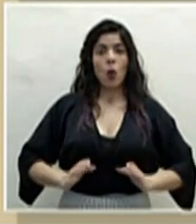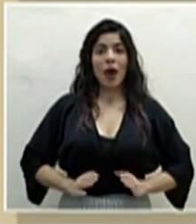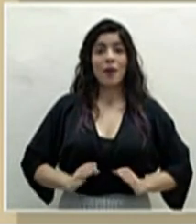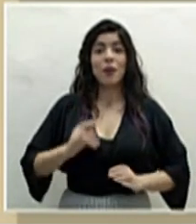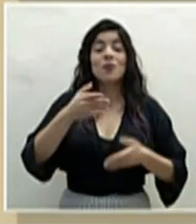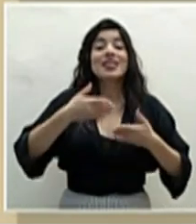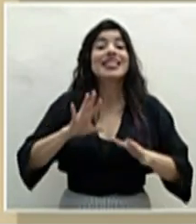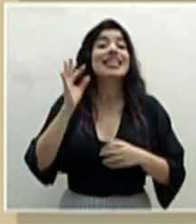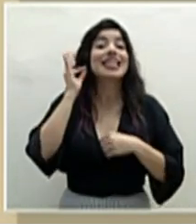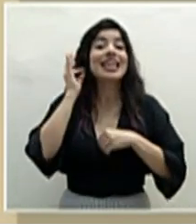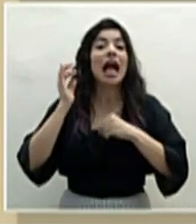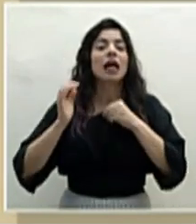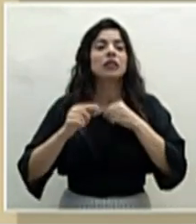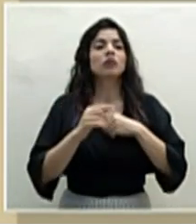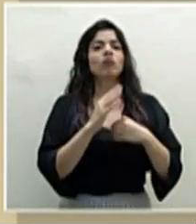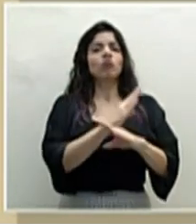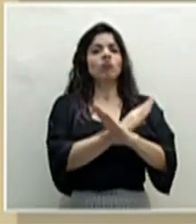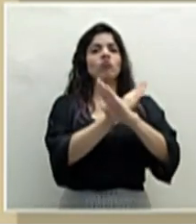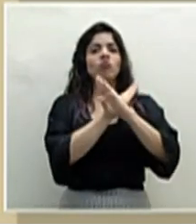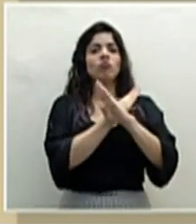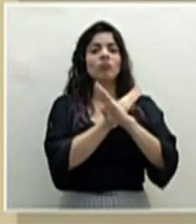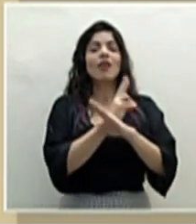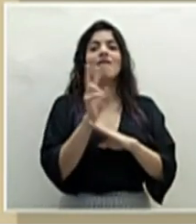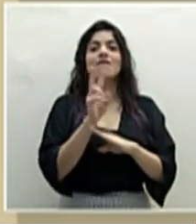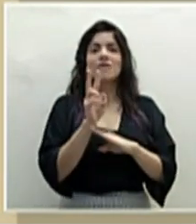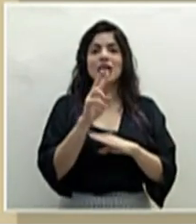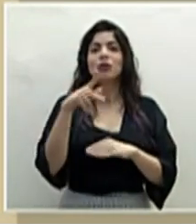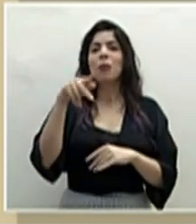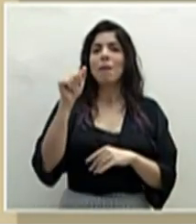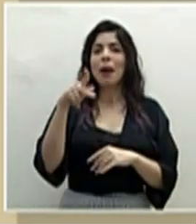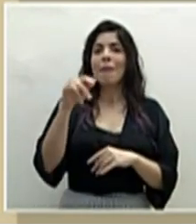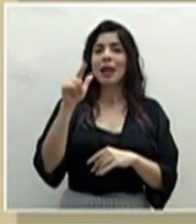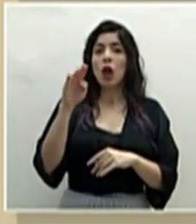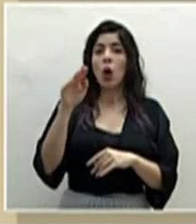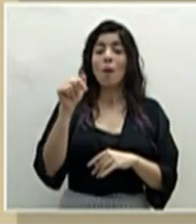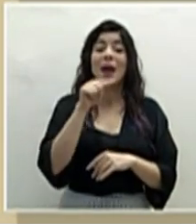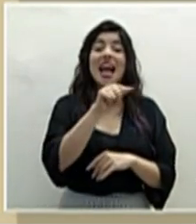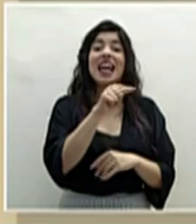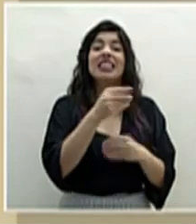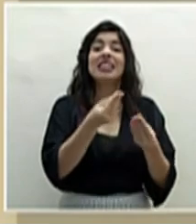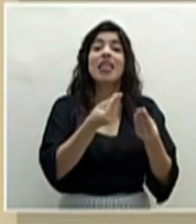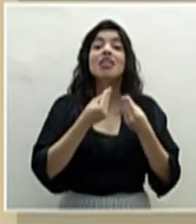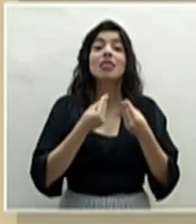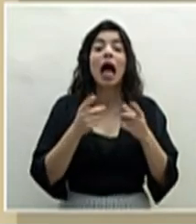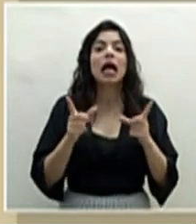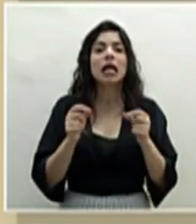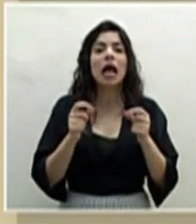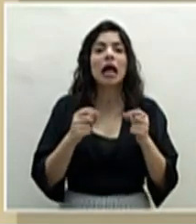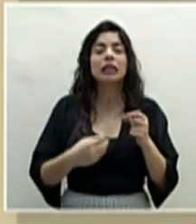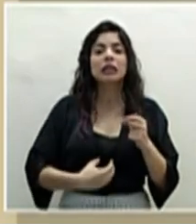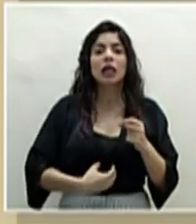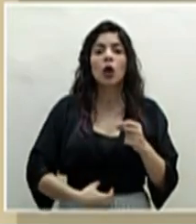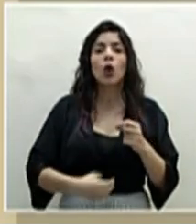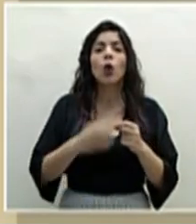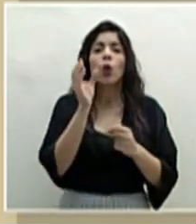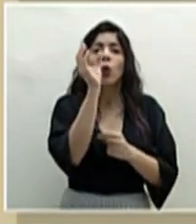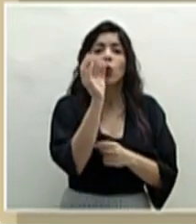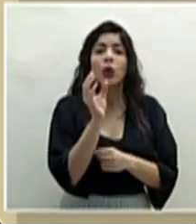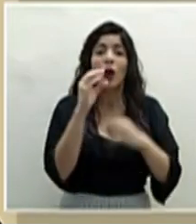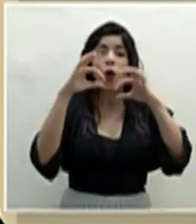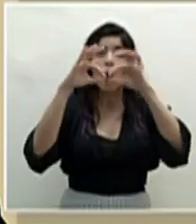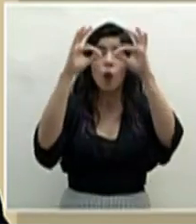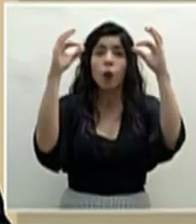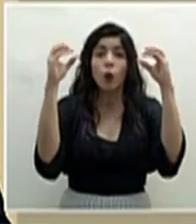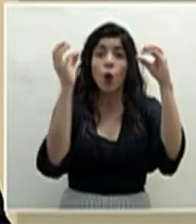nuestras hijas contra el virus del papiloma humano que causa cáncer cervical. Al tener